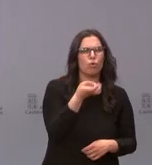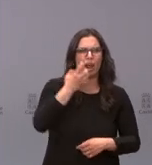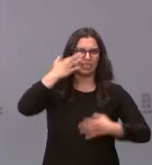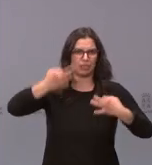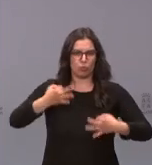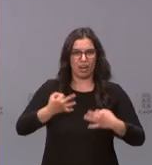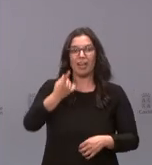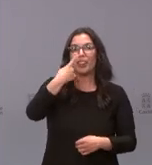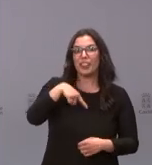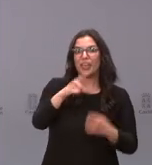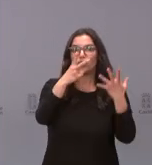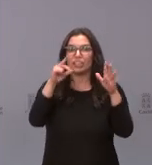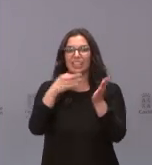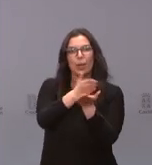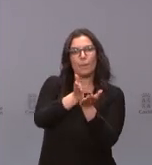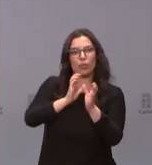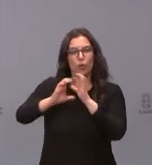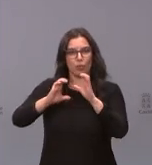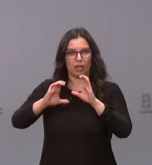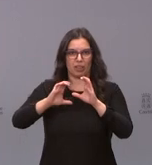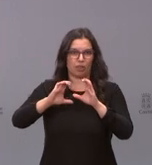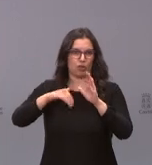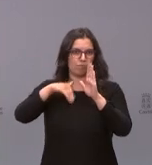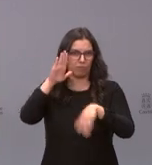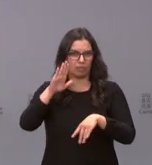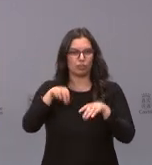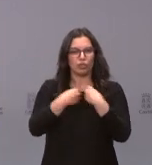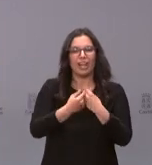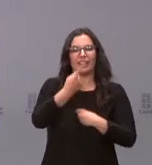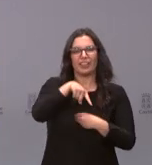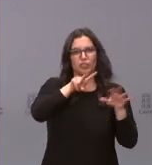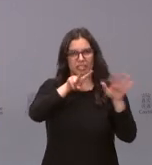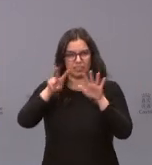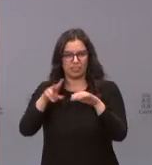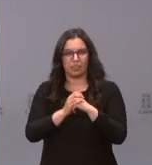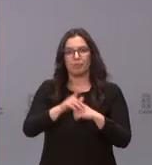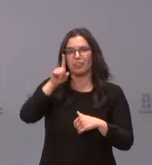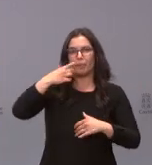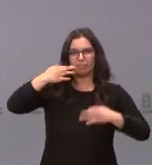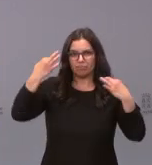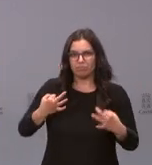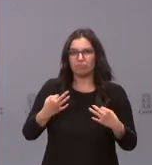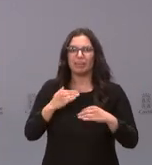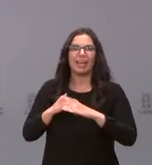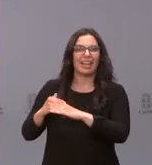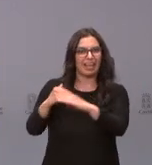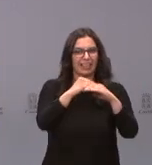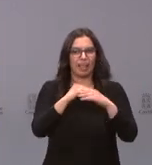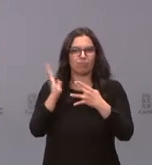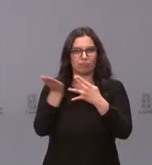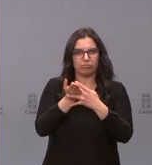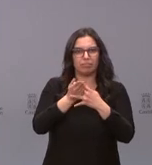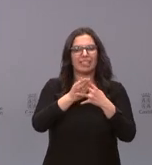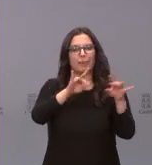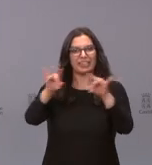medios de comunicación han participado, un total de 177, que hemos garantizado la equidad y el reparto territorial,